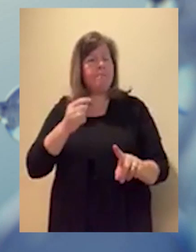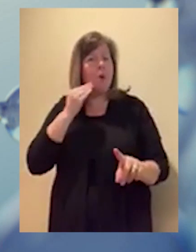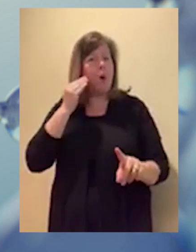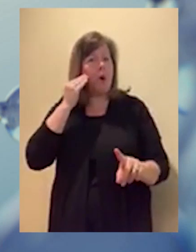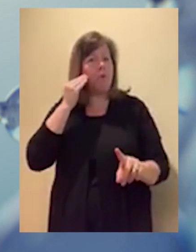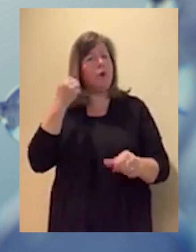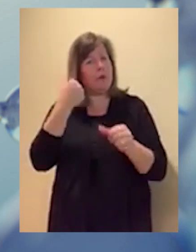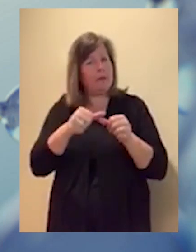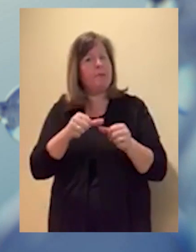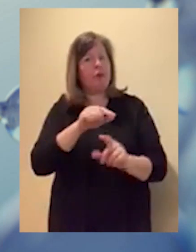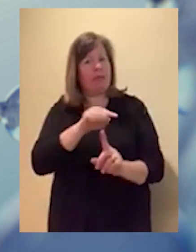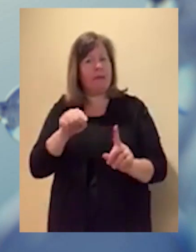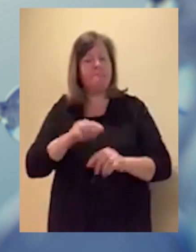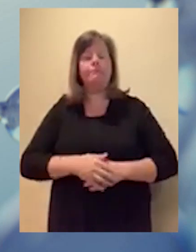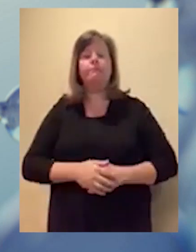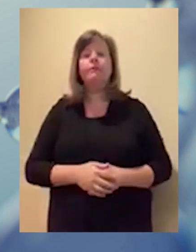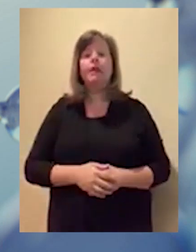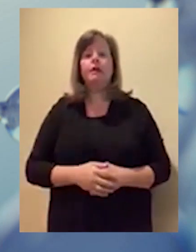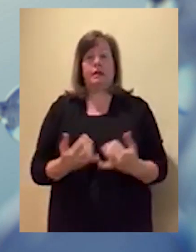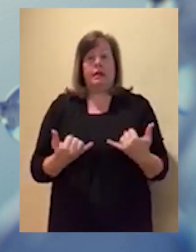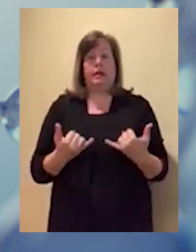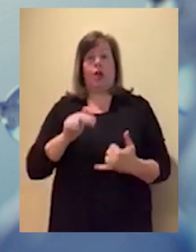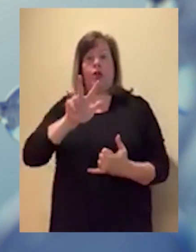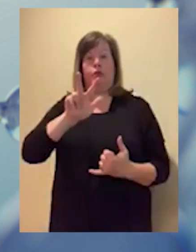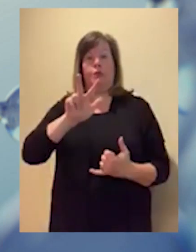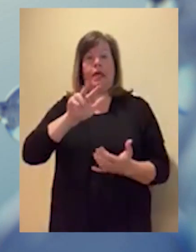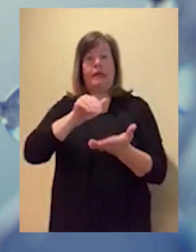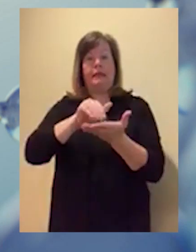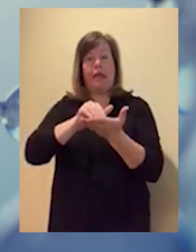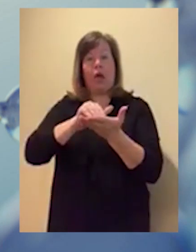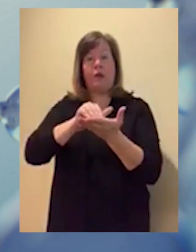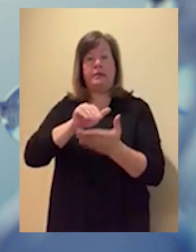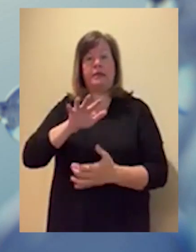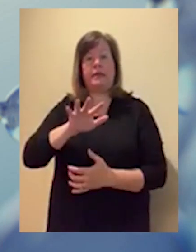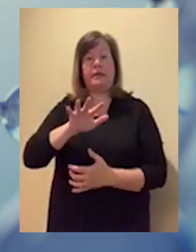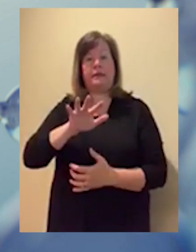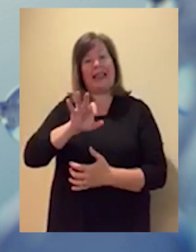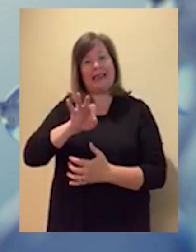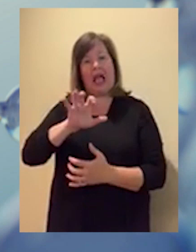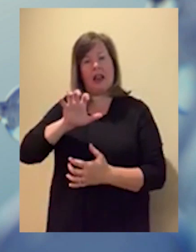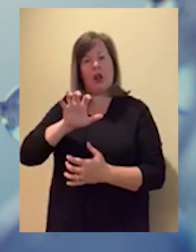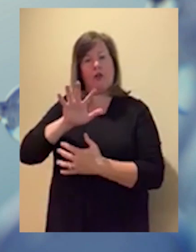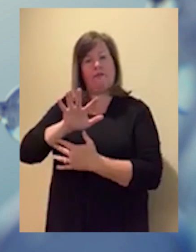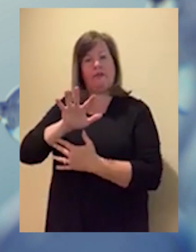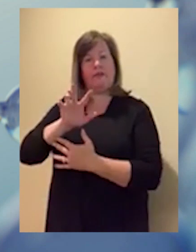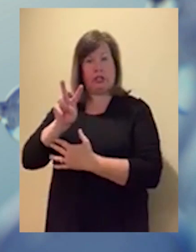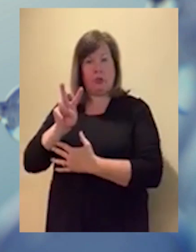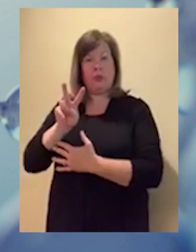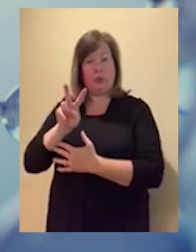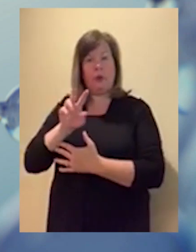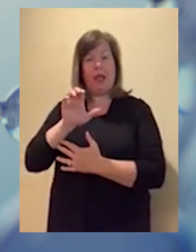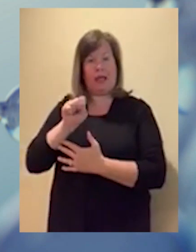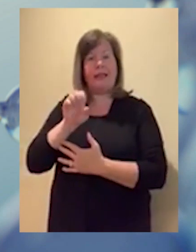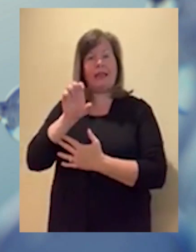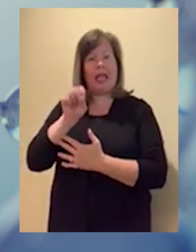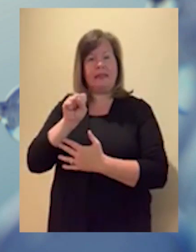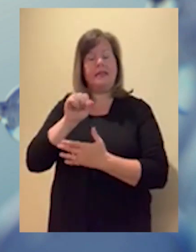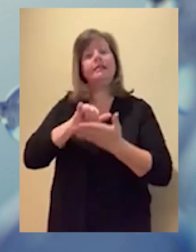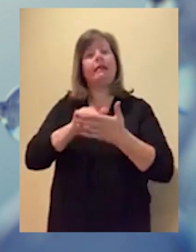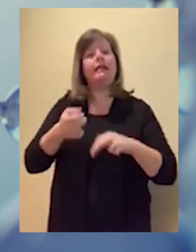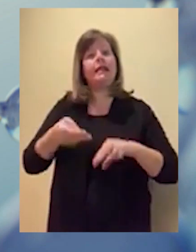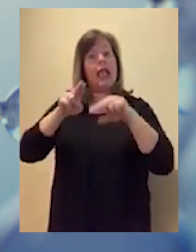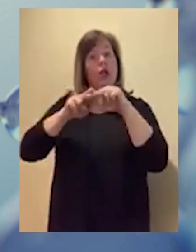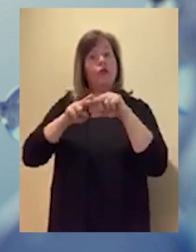,952 casos de COVID-19 diagnosticados en el condado de Kent. Eso es un aumento de 11 sobre el número de ayer